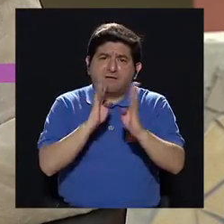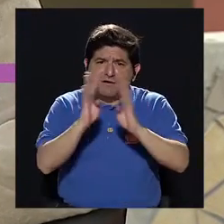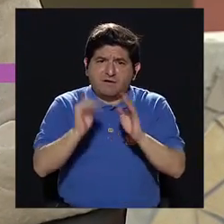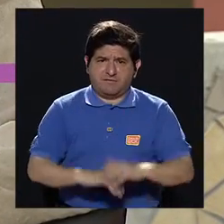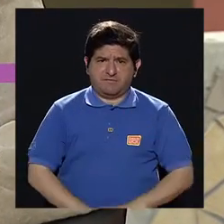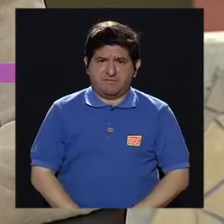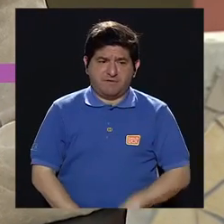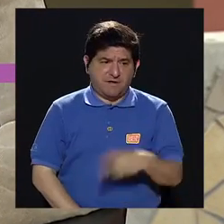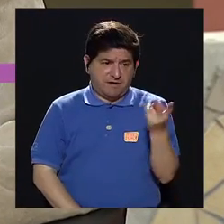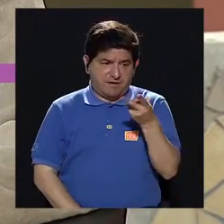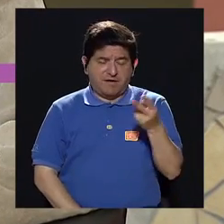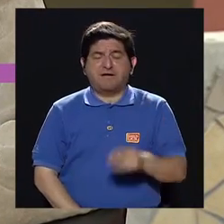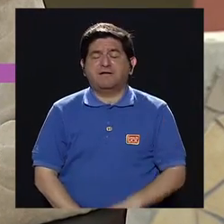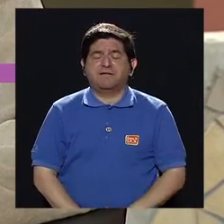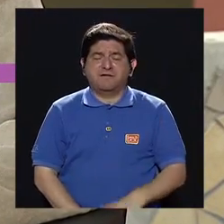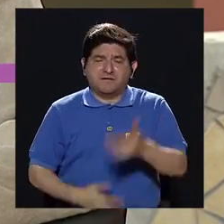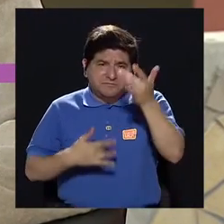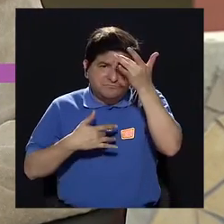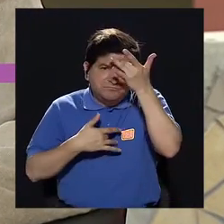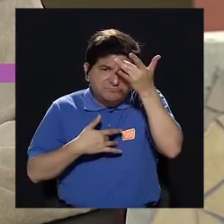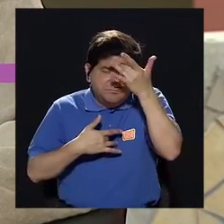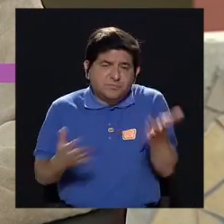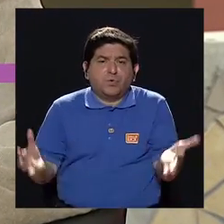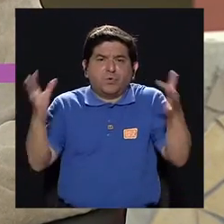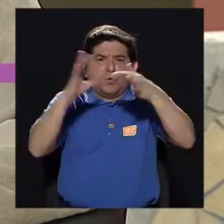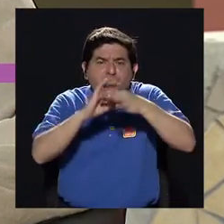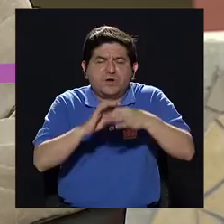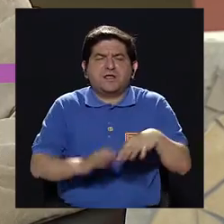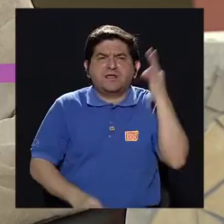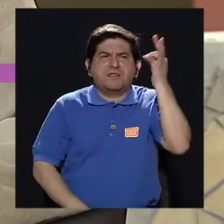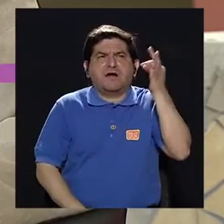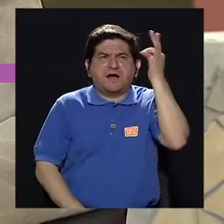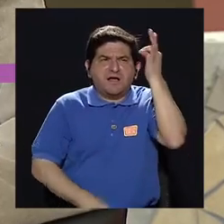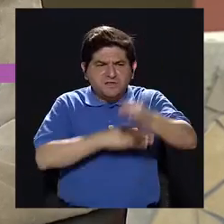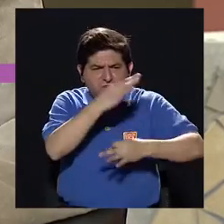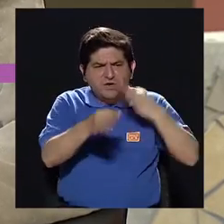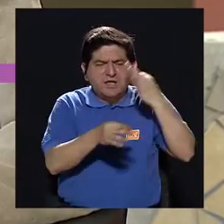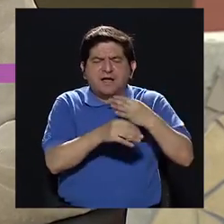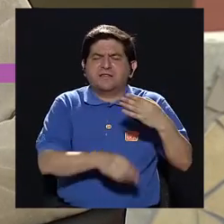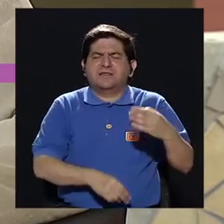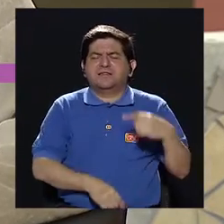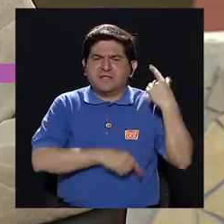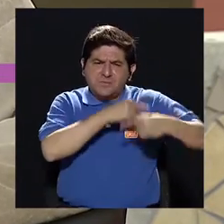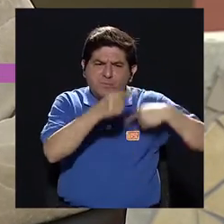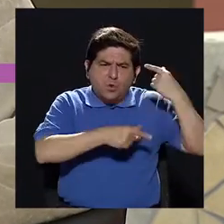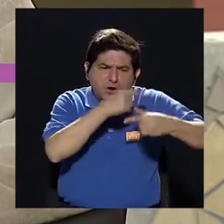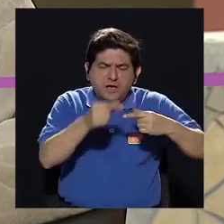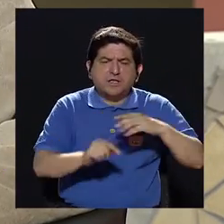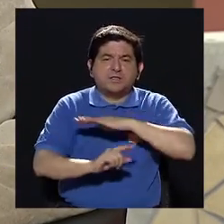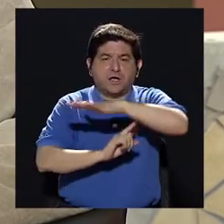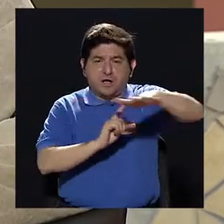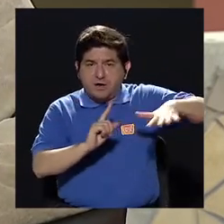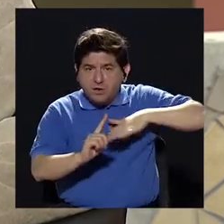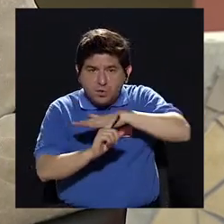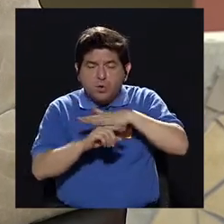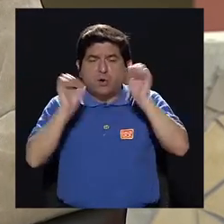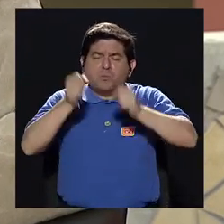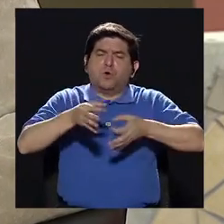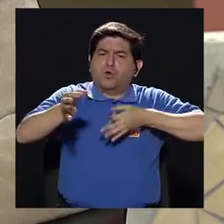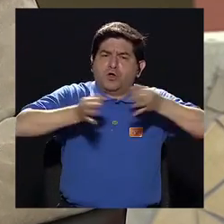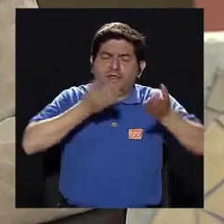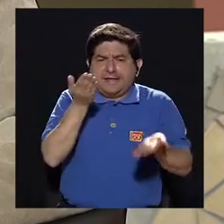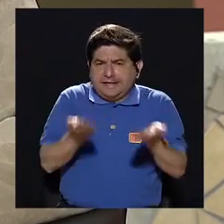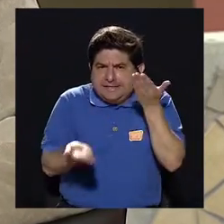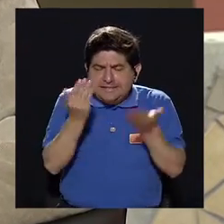conversábamos de que, pues, esta enfermedad está asociada a algunas teorías de origen genético o del entorno que pudieran